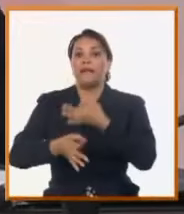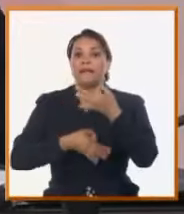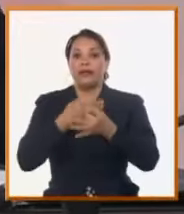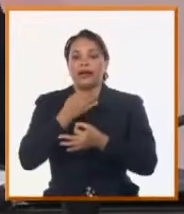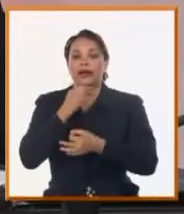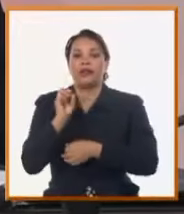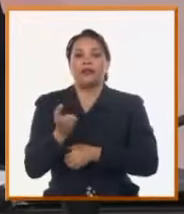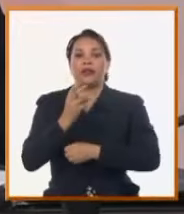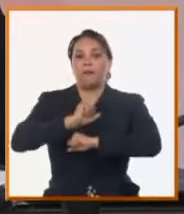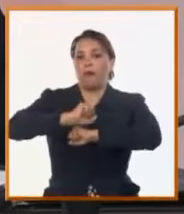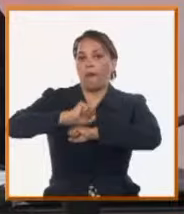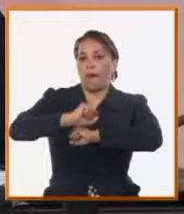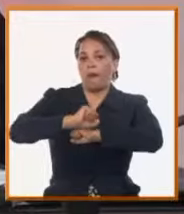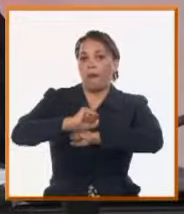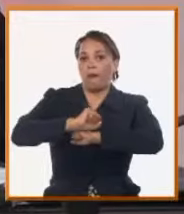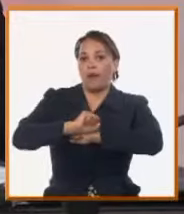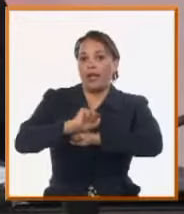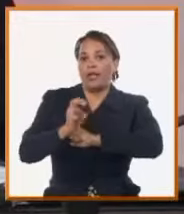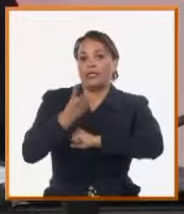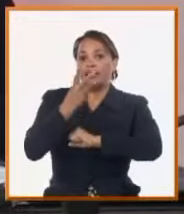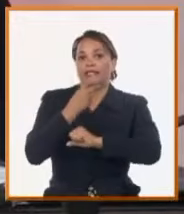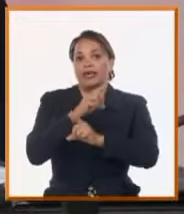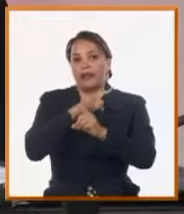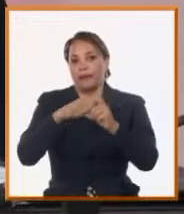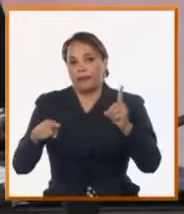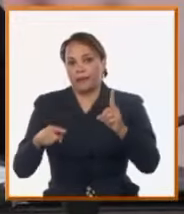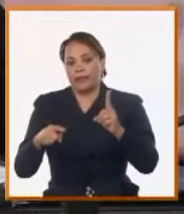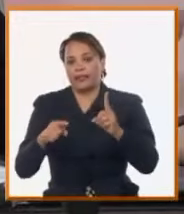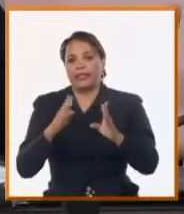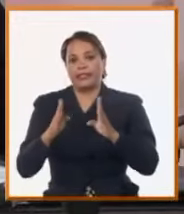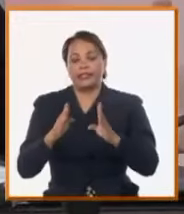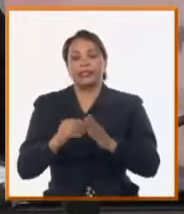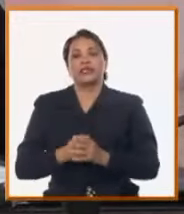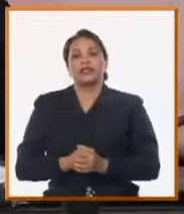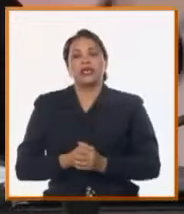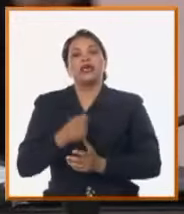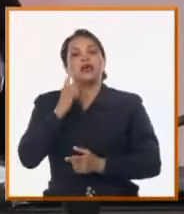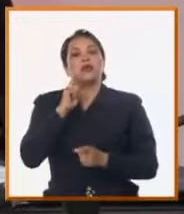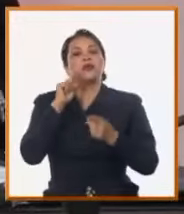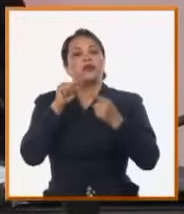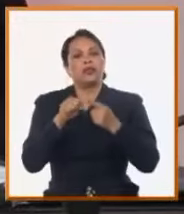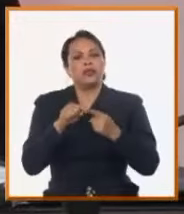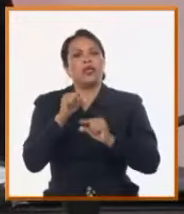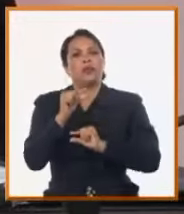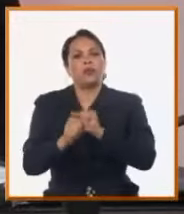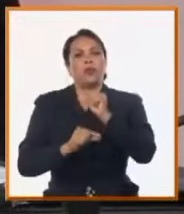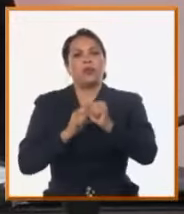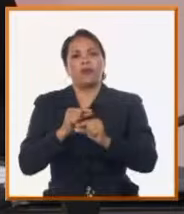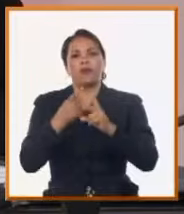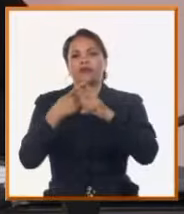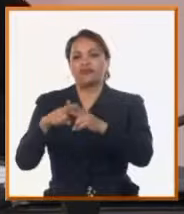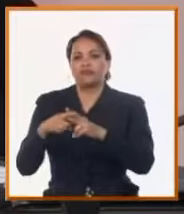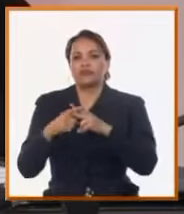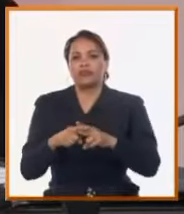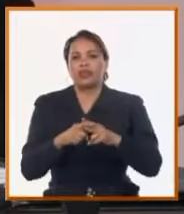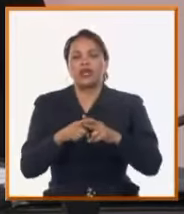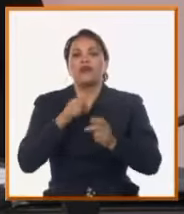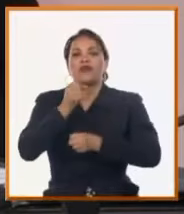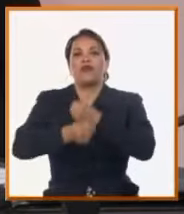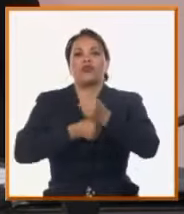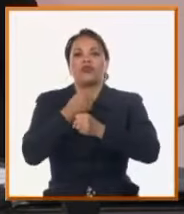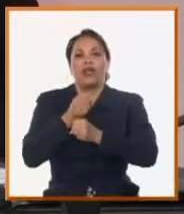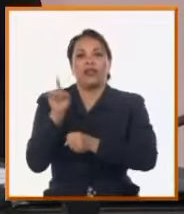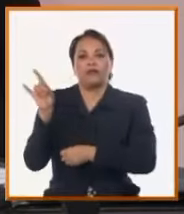motores de bombeo en el país, se está buscando que esos motores además vengan con fuentes alternativas de energía para